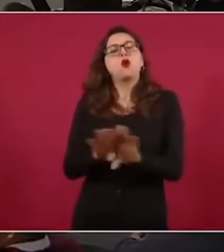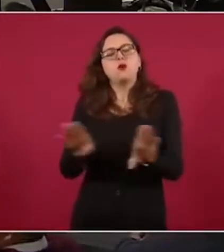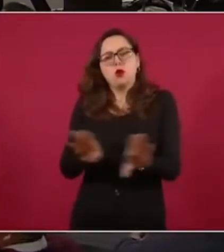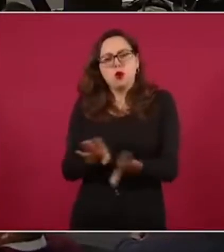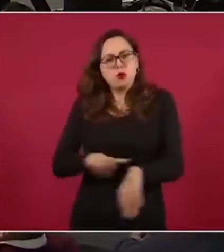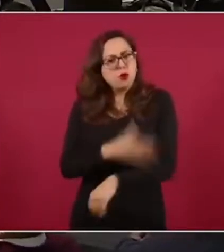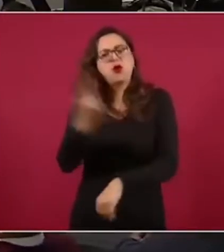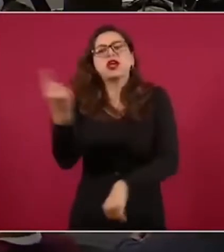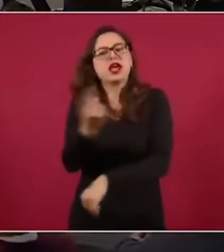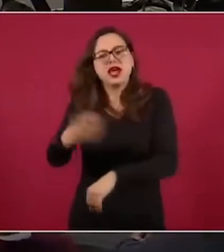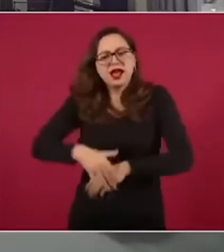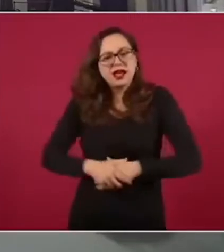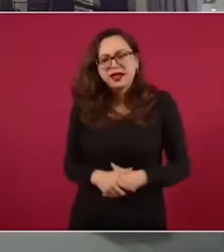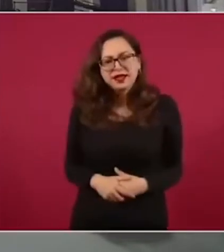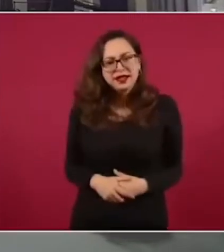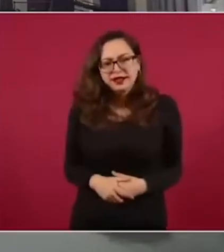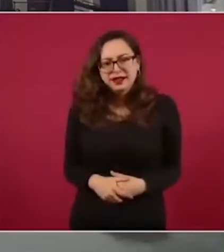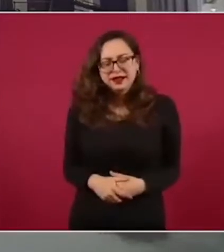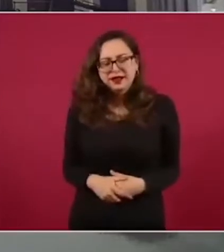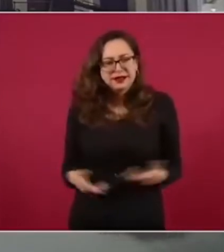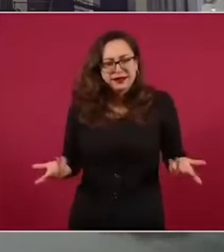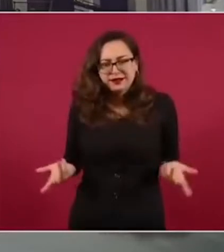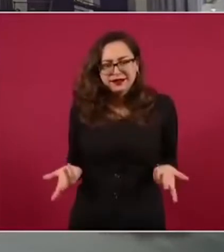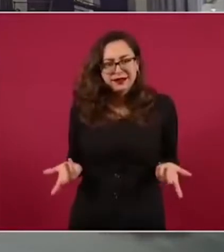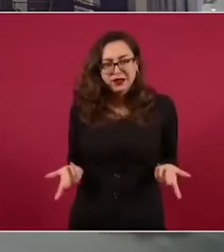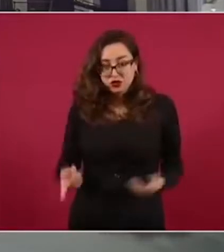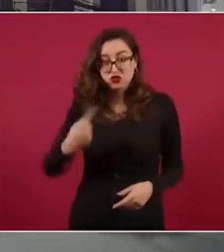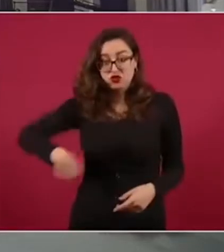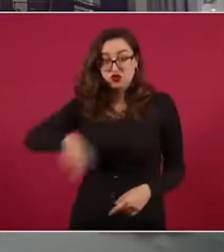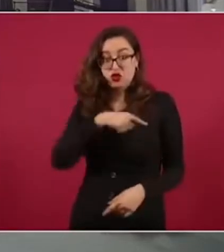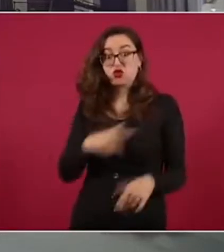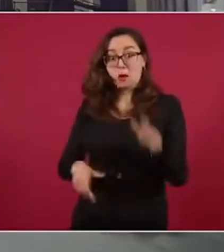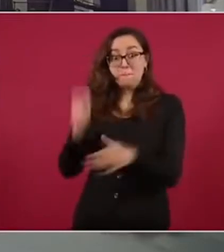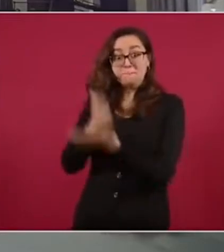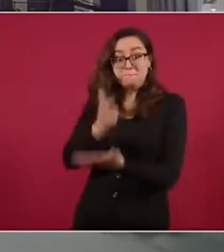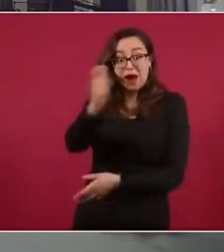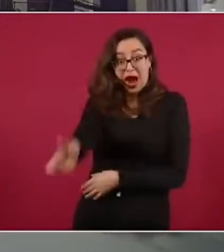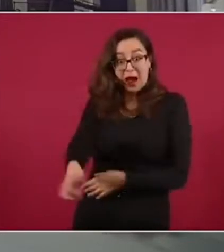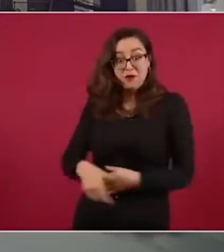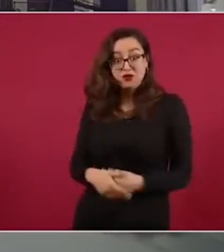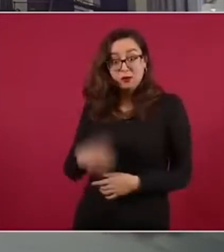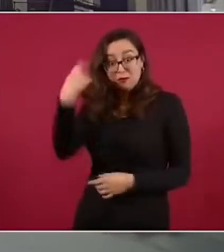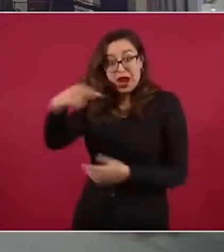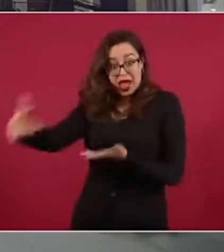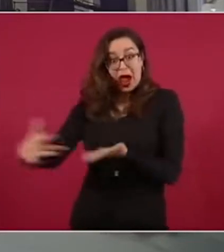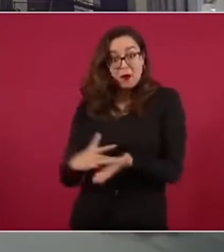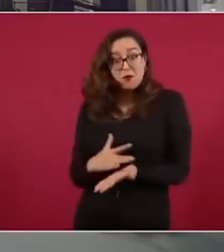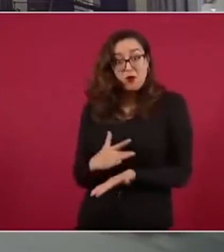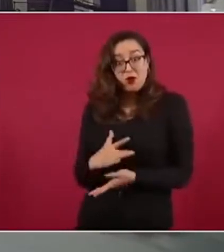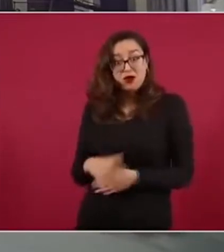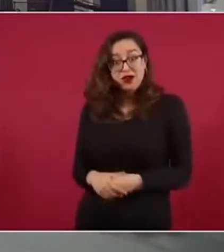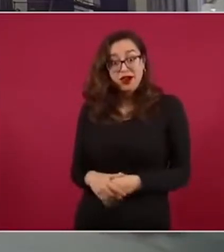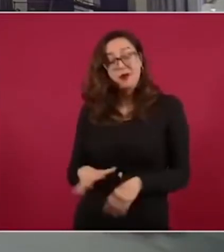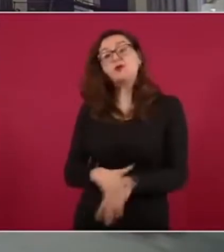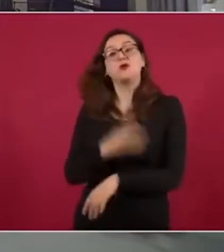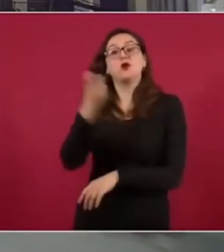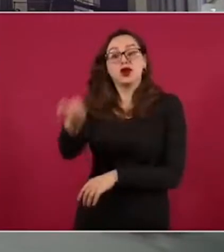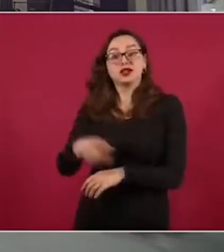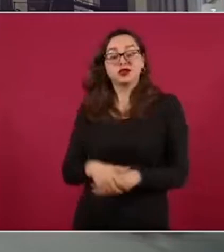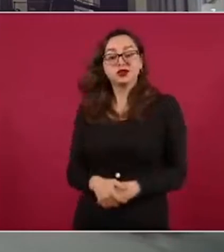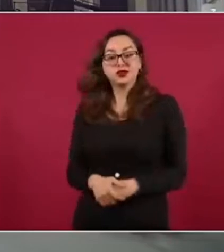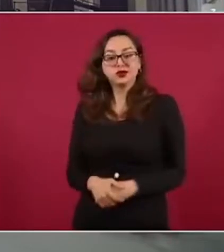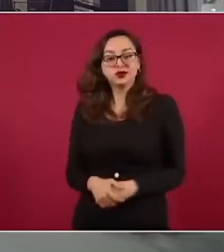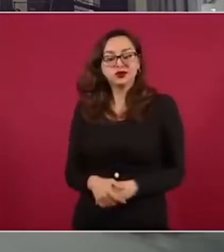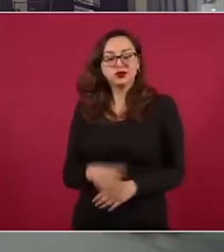le pagamos publicidad a los medios.